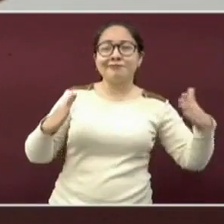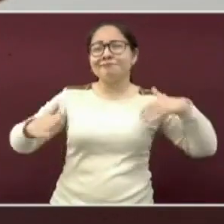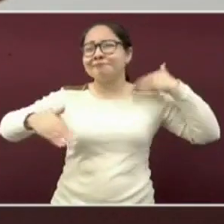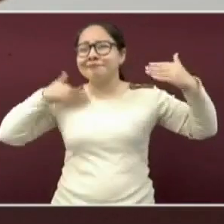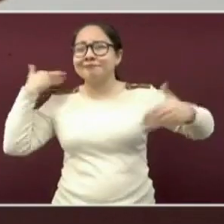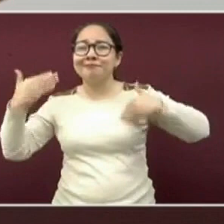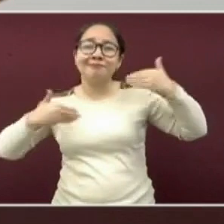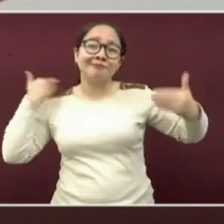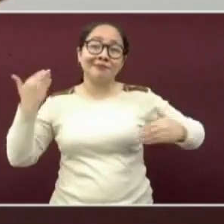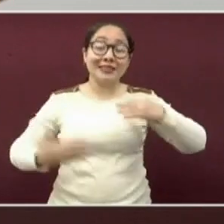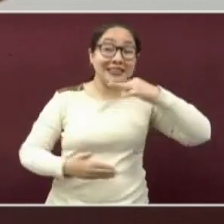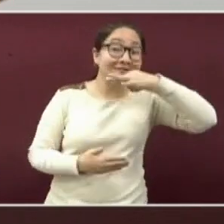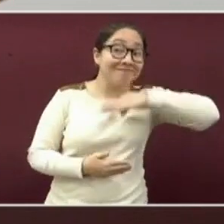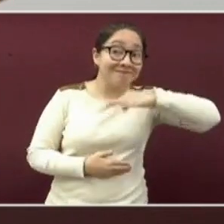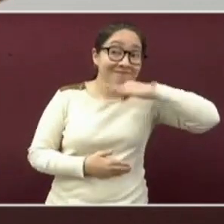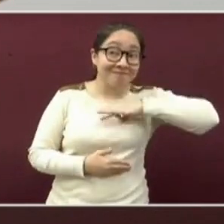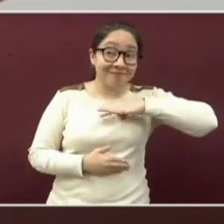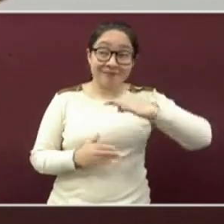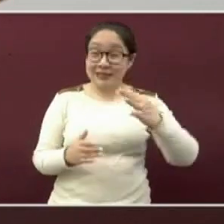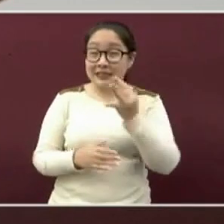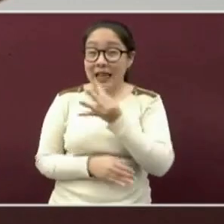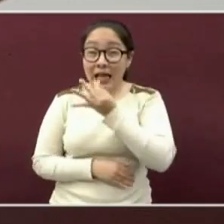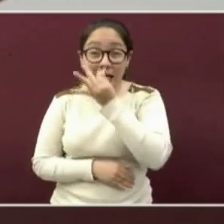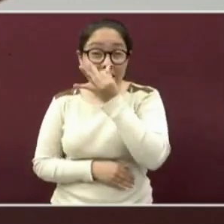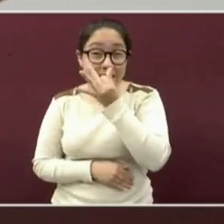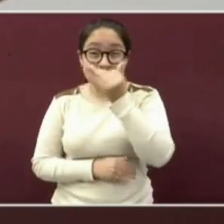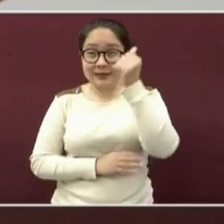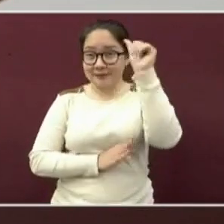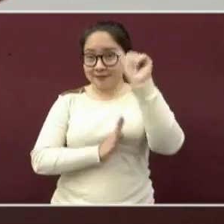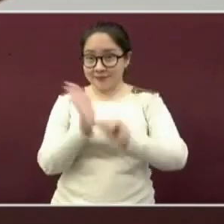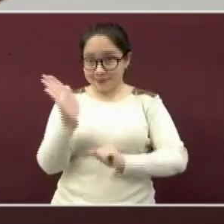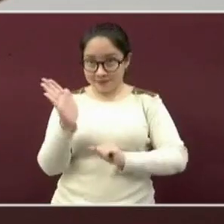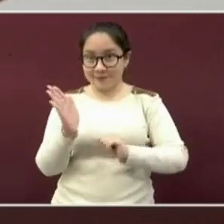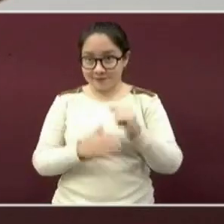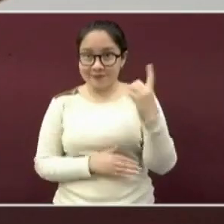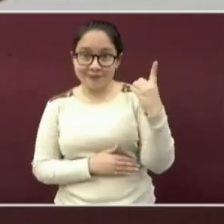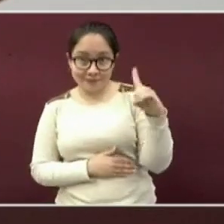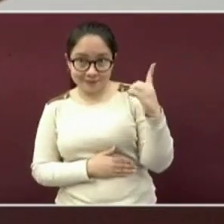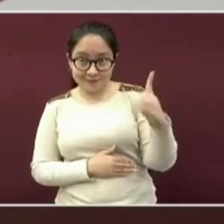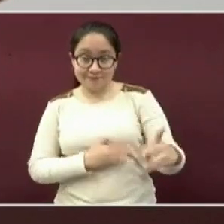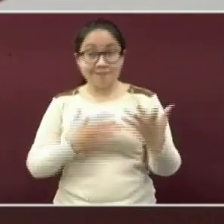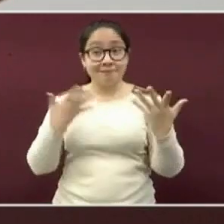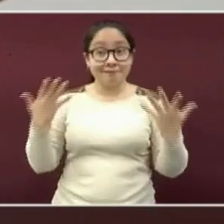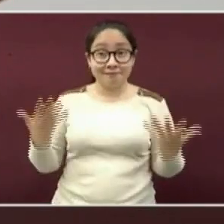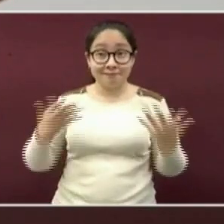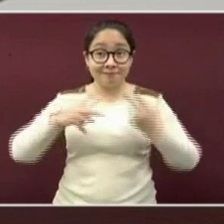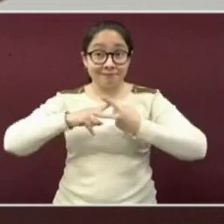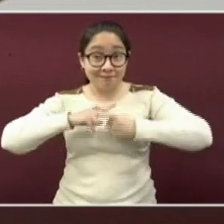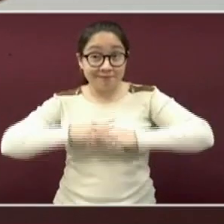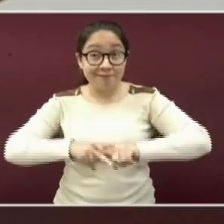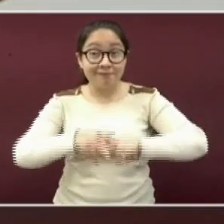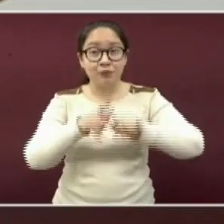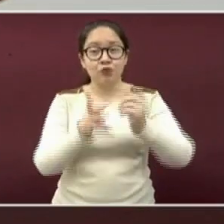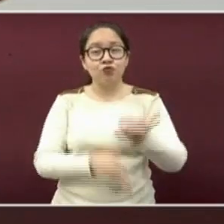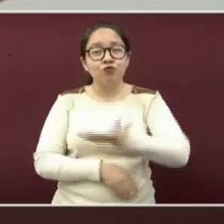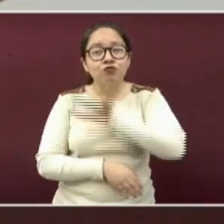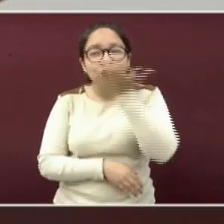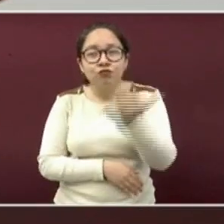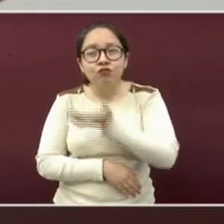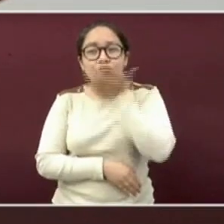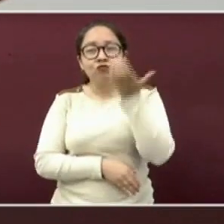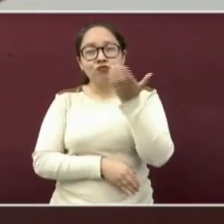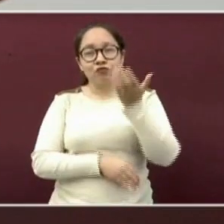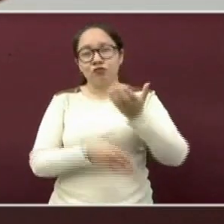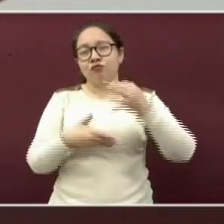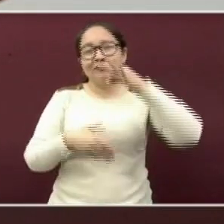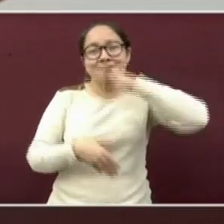festividades que se acercan en el mes de diciembre. Y comenzamos el ritual de preparativos,